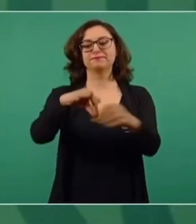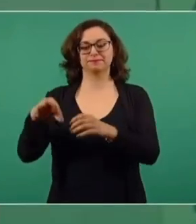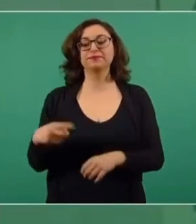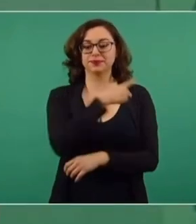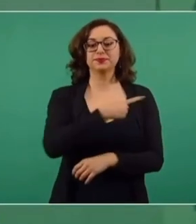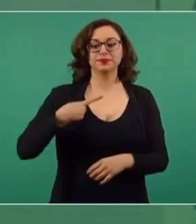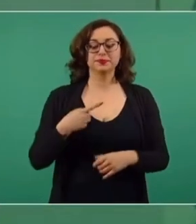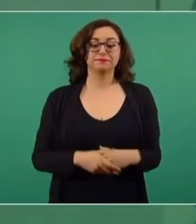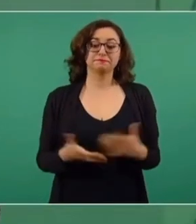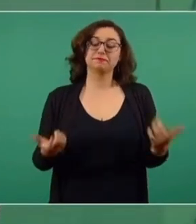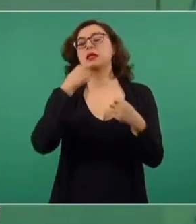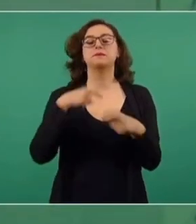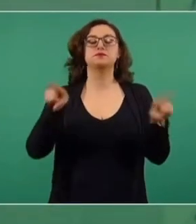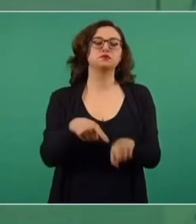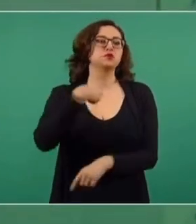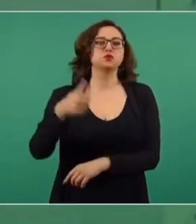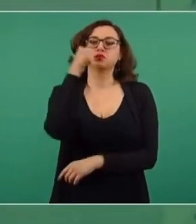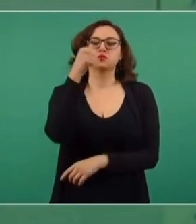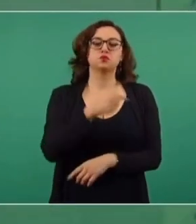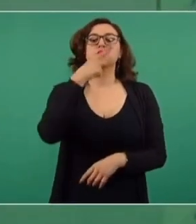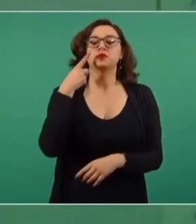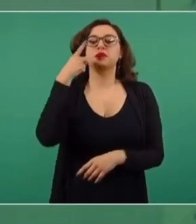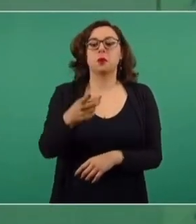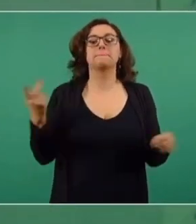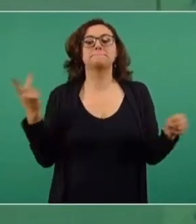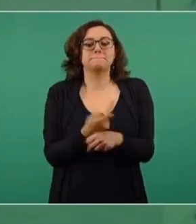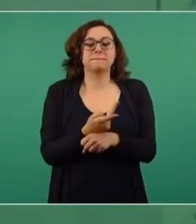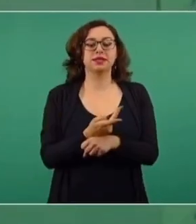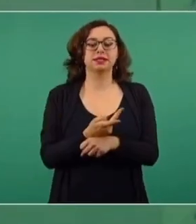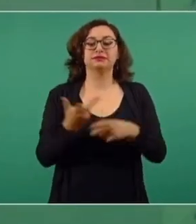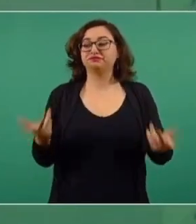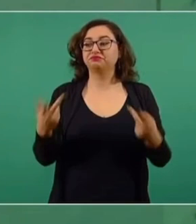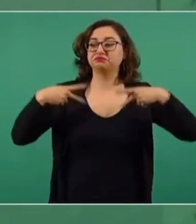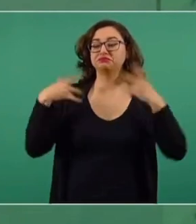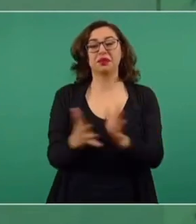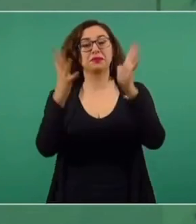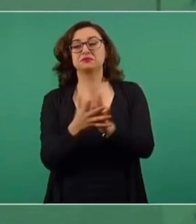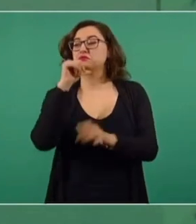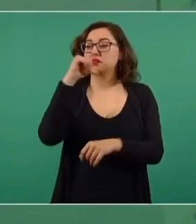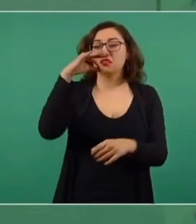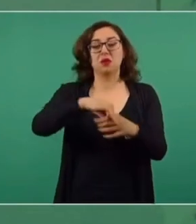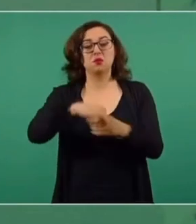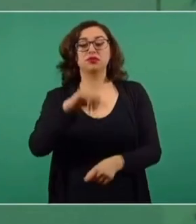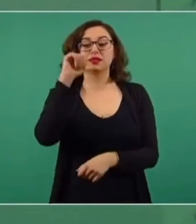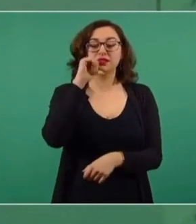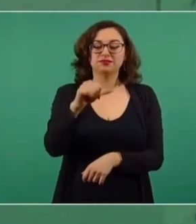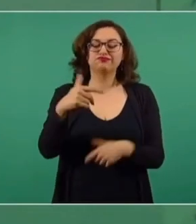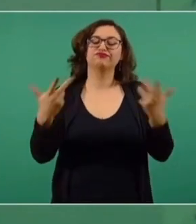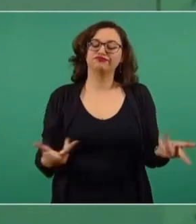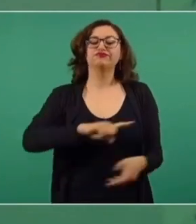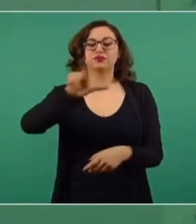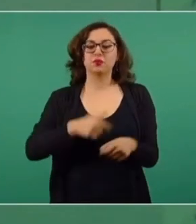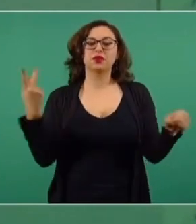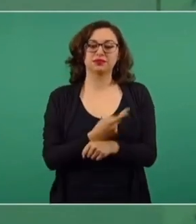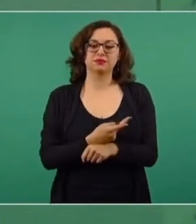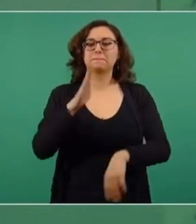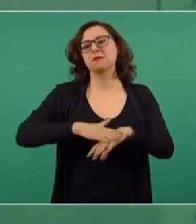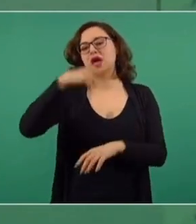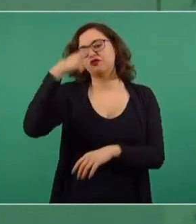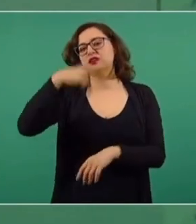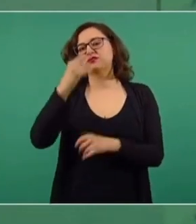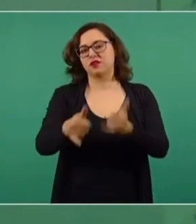siempre lo he dicho y sostengo que cuando no participamos hay más margen